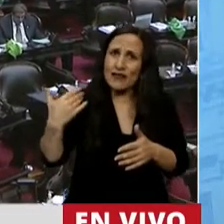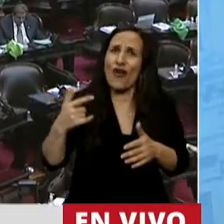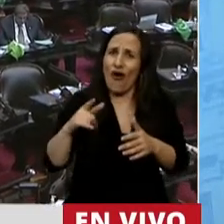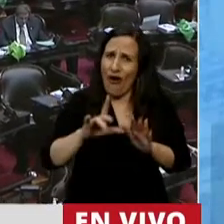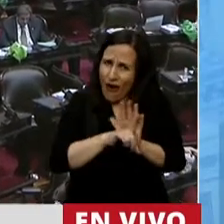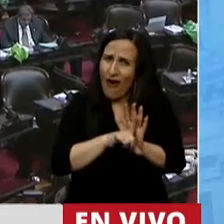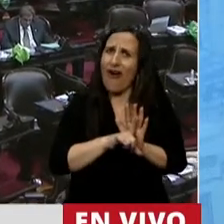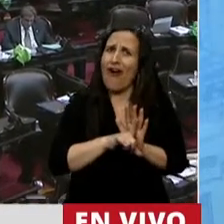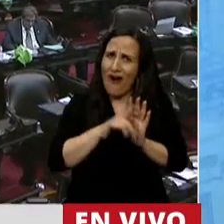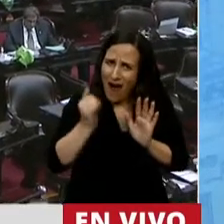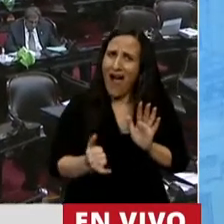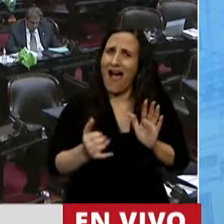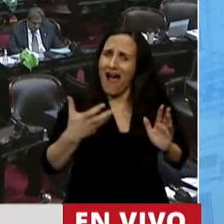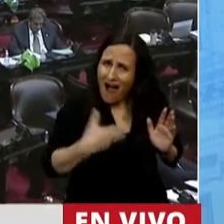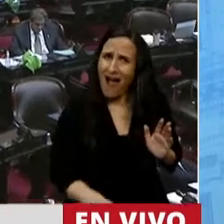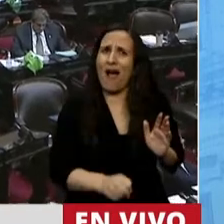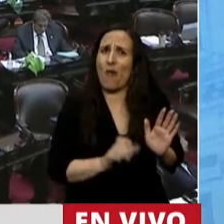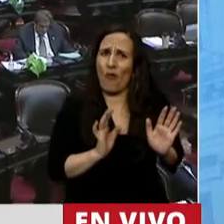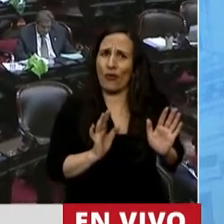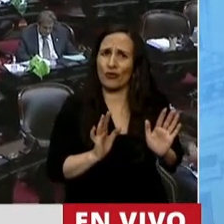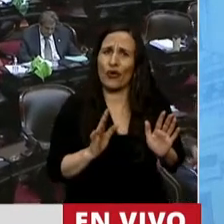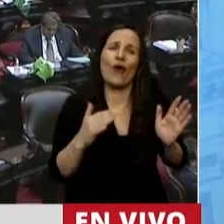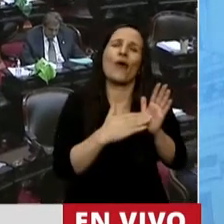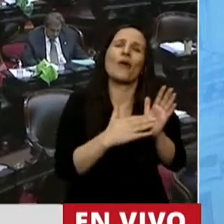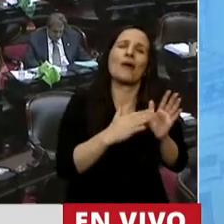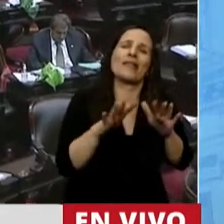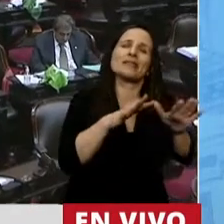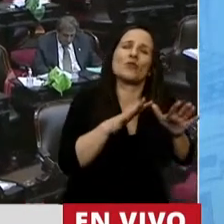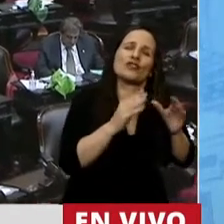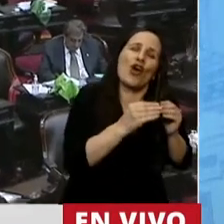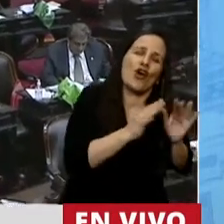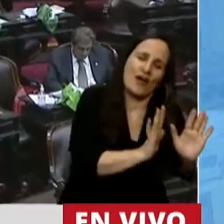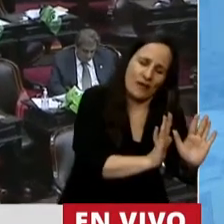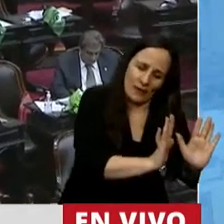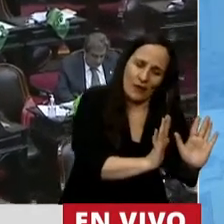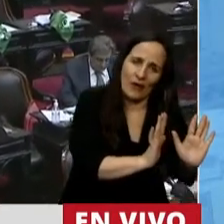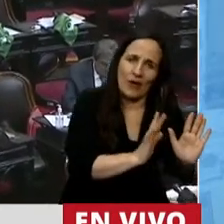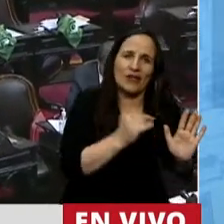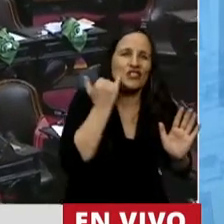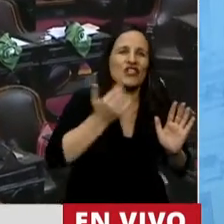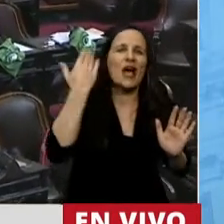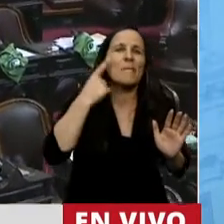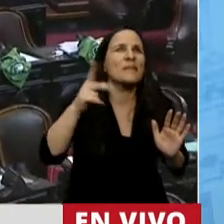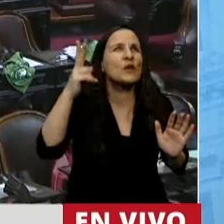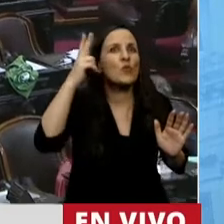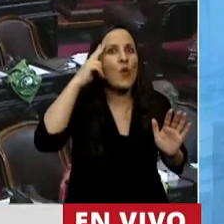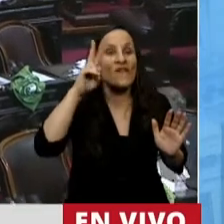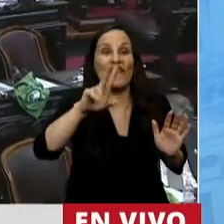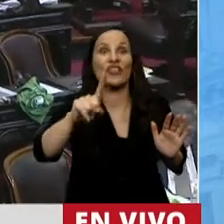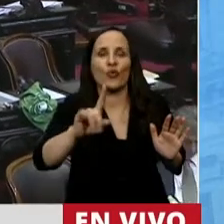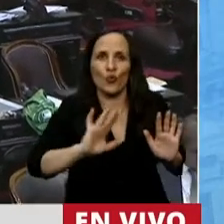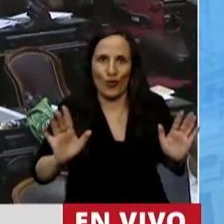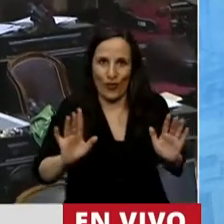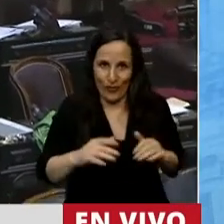en la Argentina el aborto a partir de algunas causales, como bien se ha dicho aquí desde 1921.